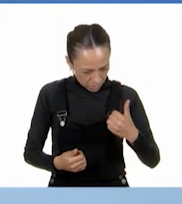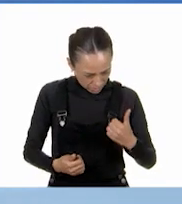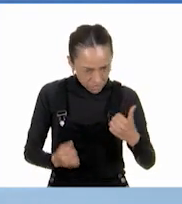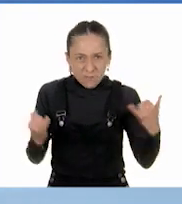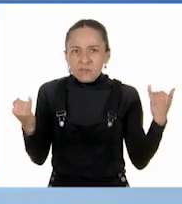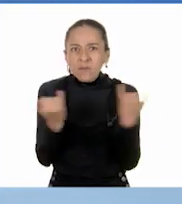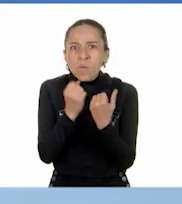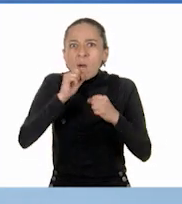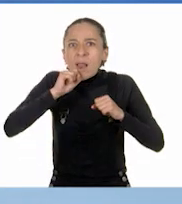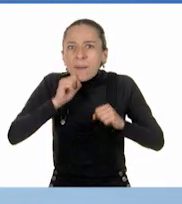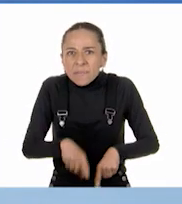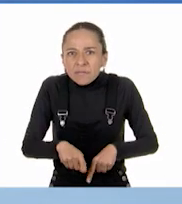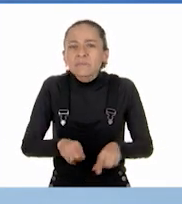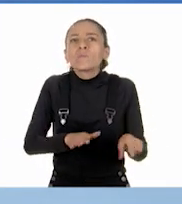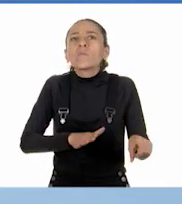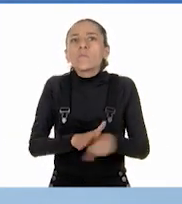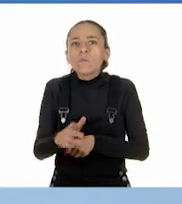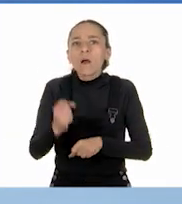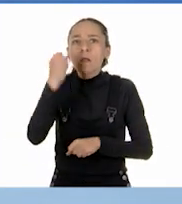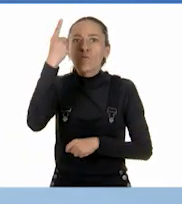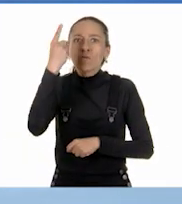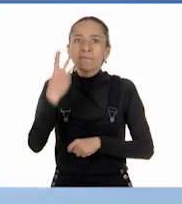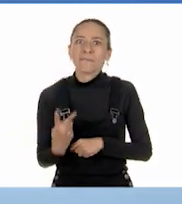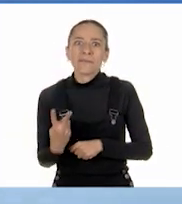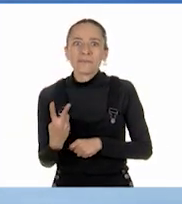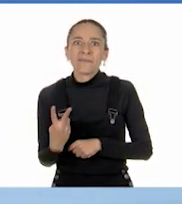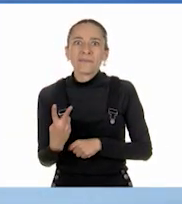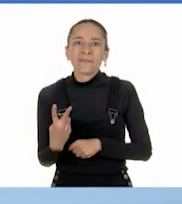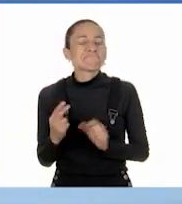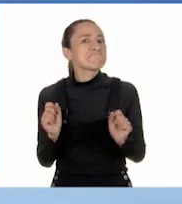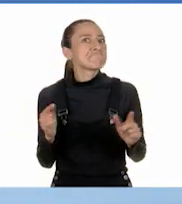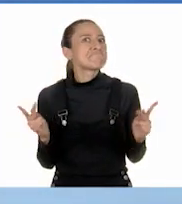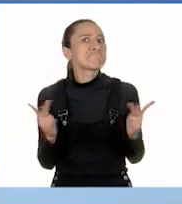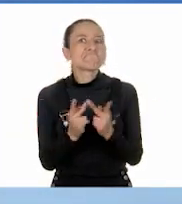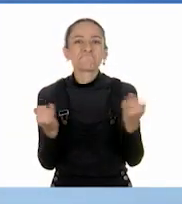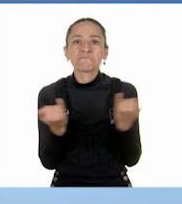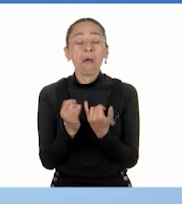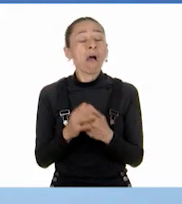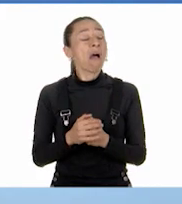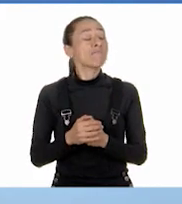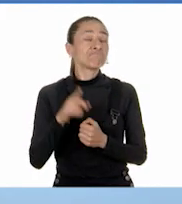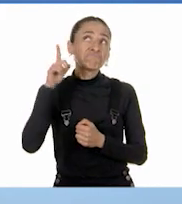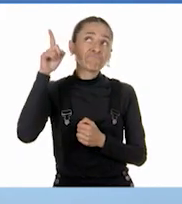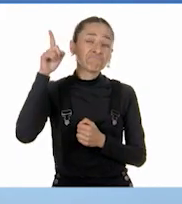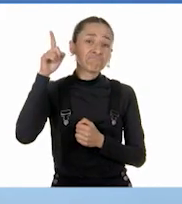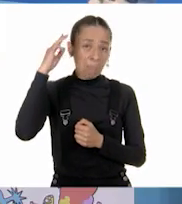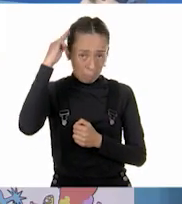No cabe duda cuánto ha aprendido María de mí.